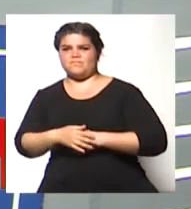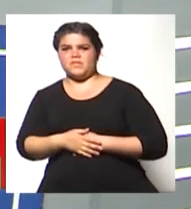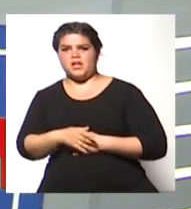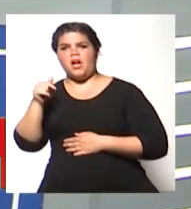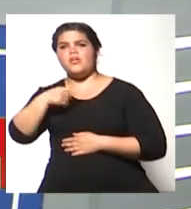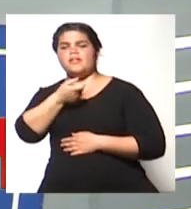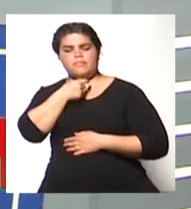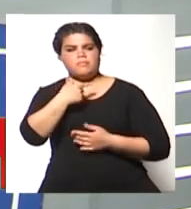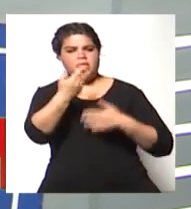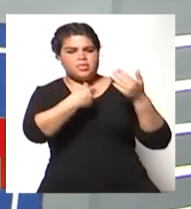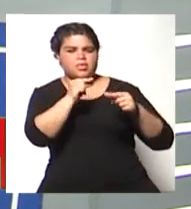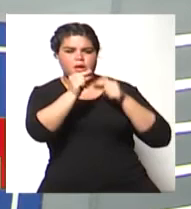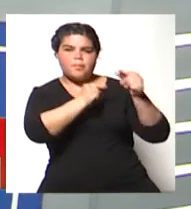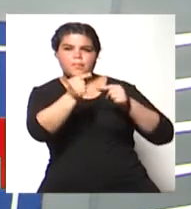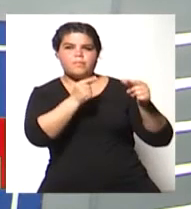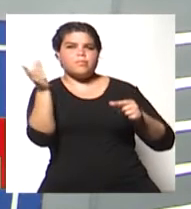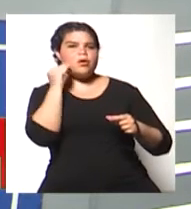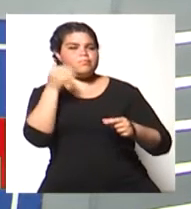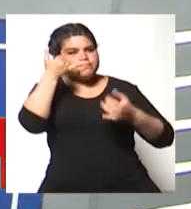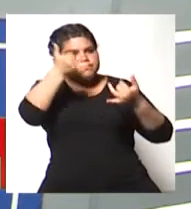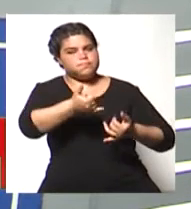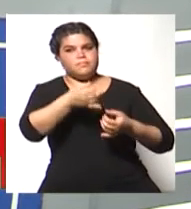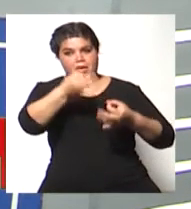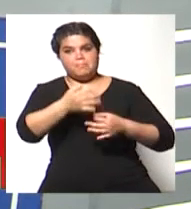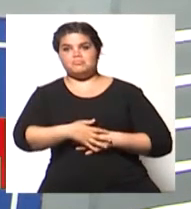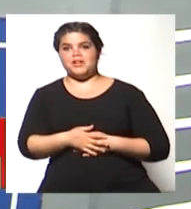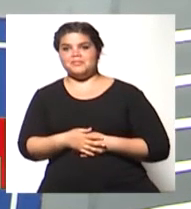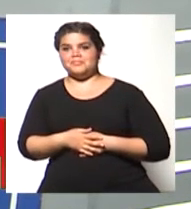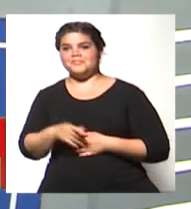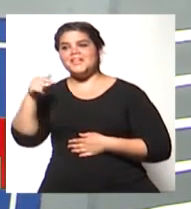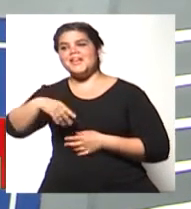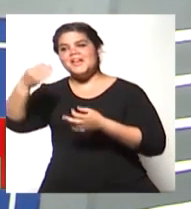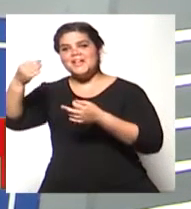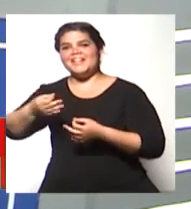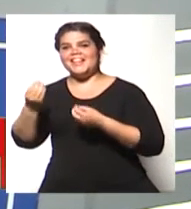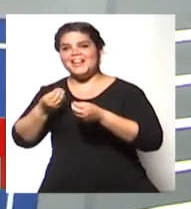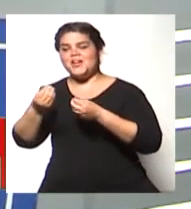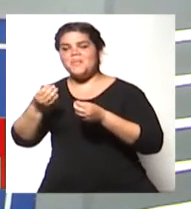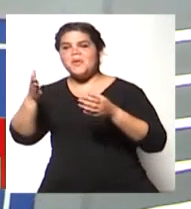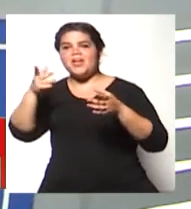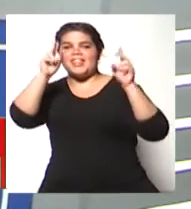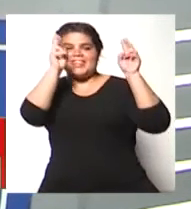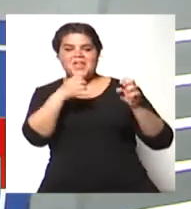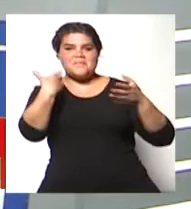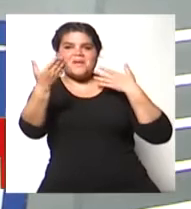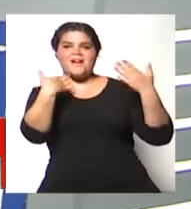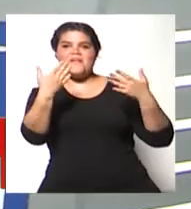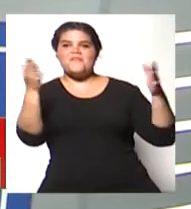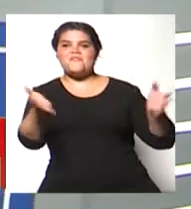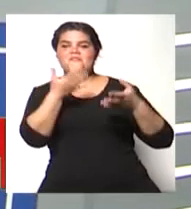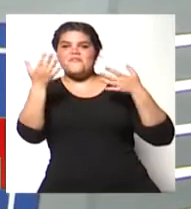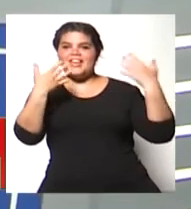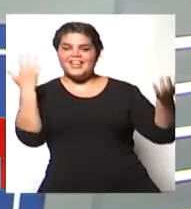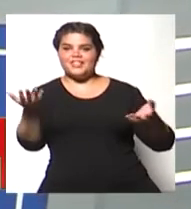mejorar el retorno para que nos pueda escuchar bien. Le pregunto sobre los daños y repercusiones tras el viento sonda en el día de la fecha y el día de ayer.